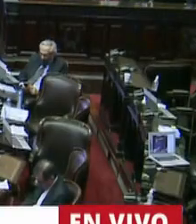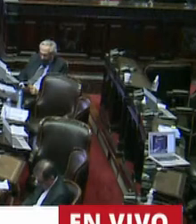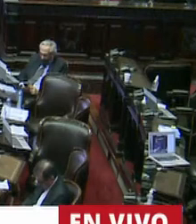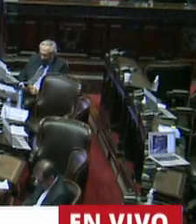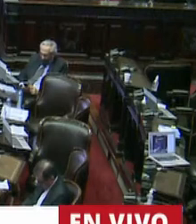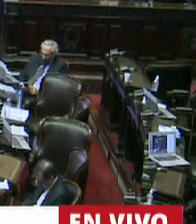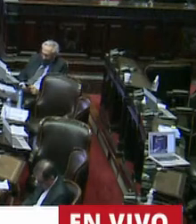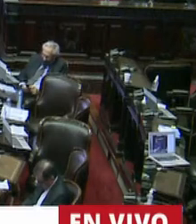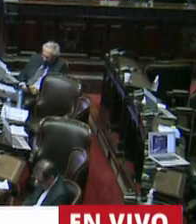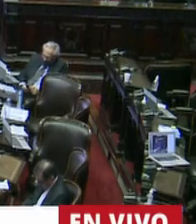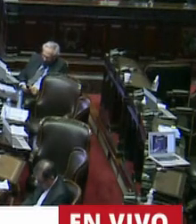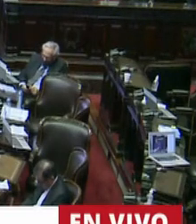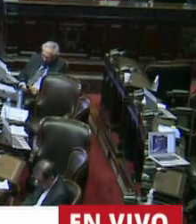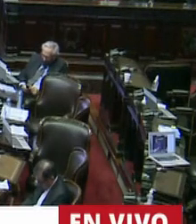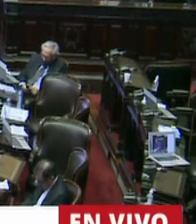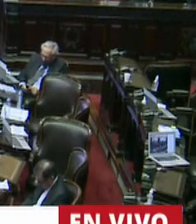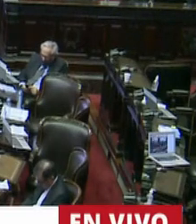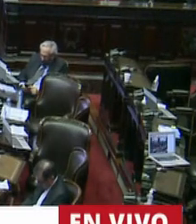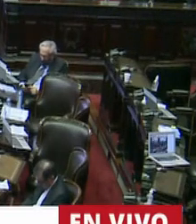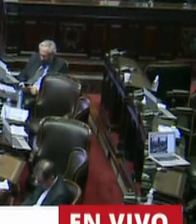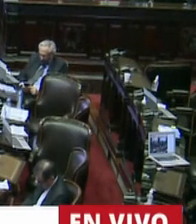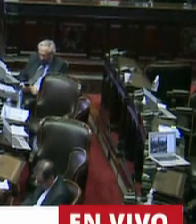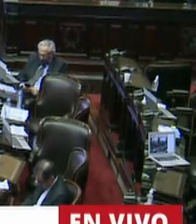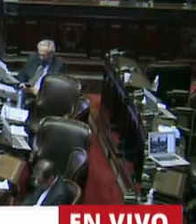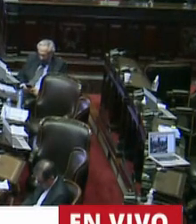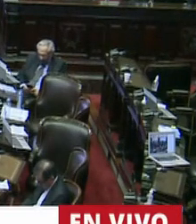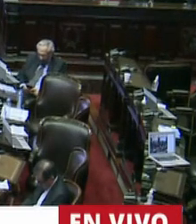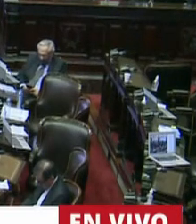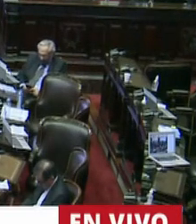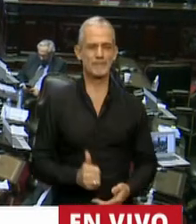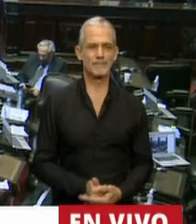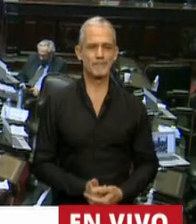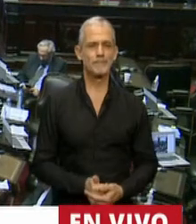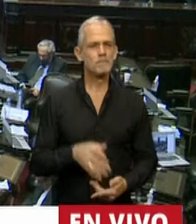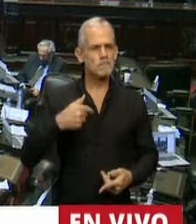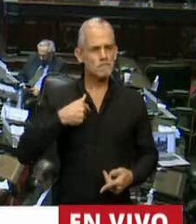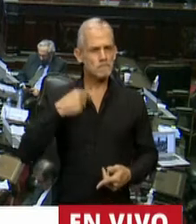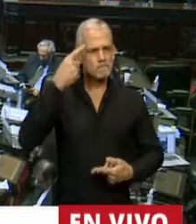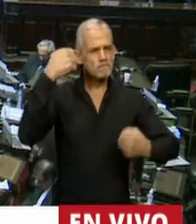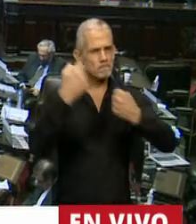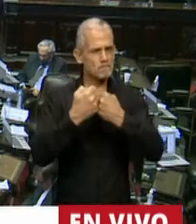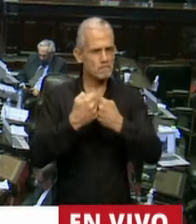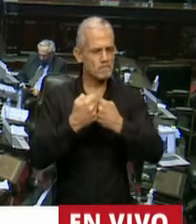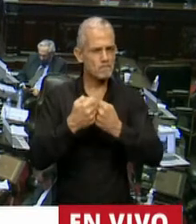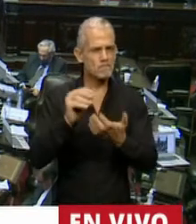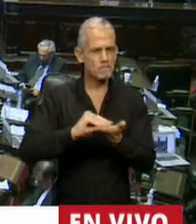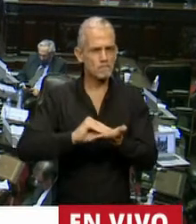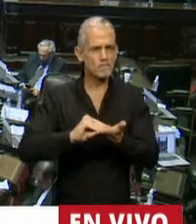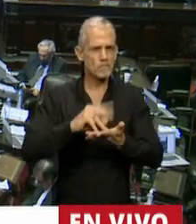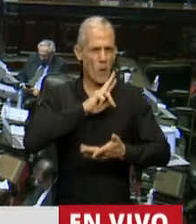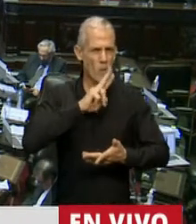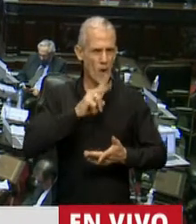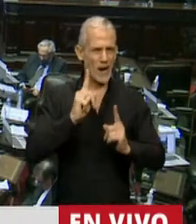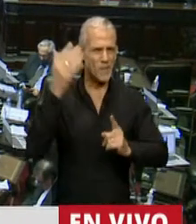Hola, buenas noches a todos, a todas. Comparto las opiniones vertidas por mis compañeras preopinantes,